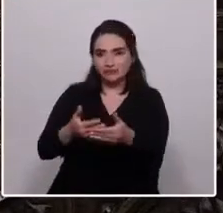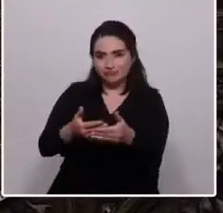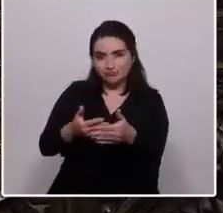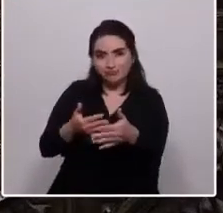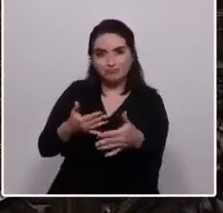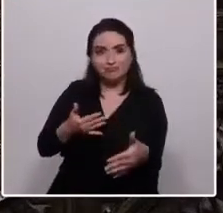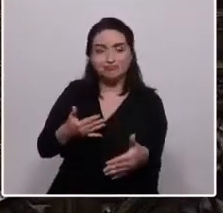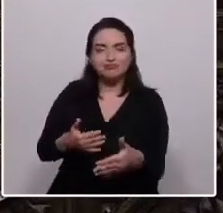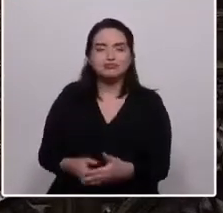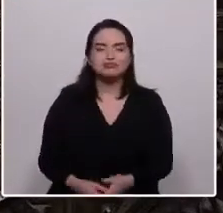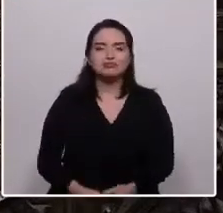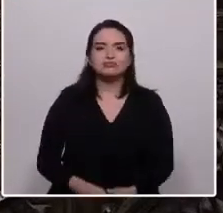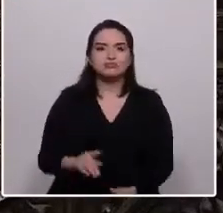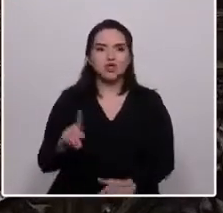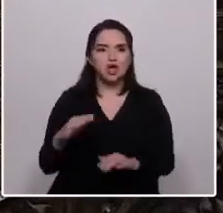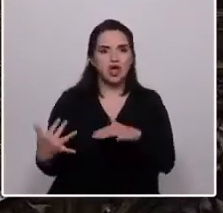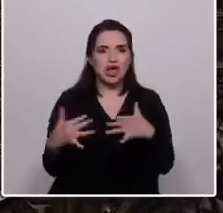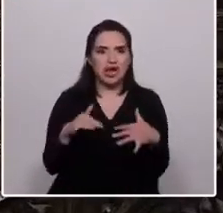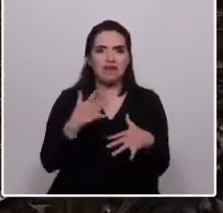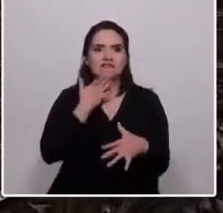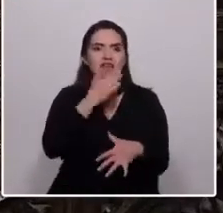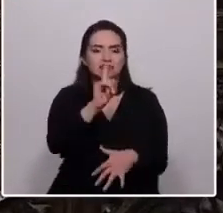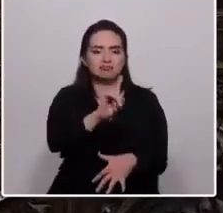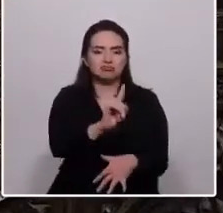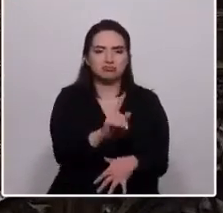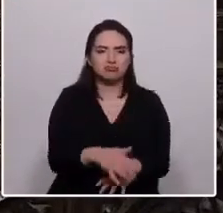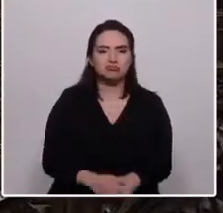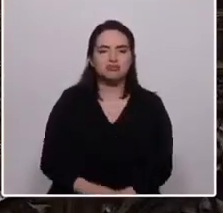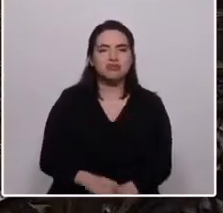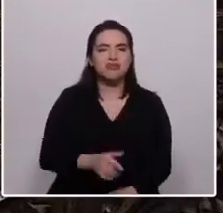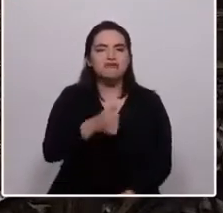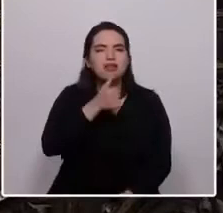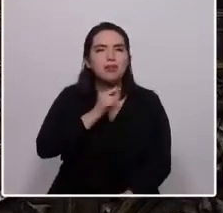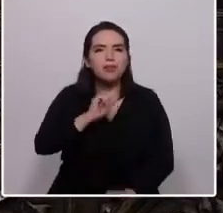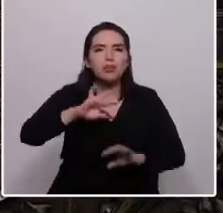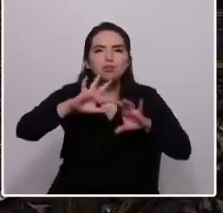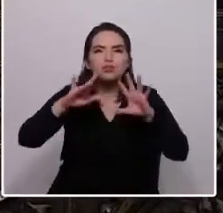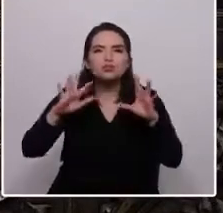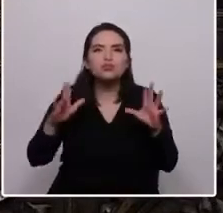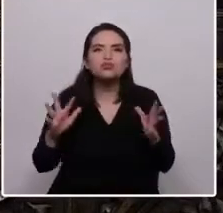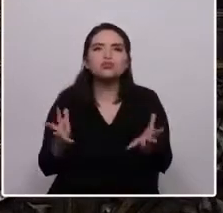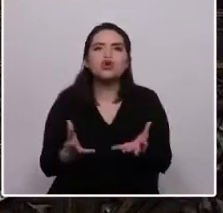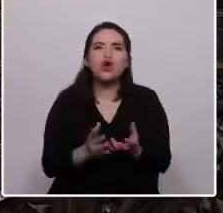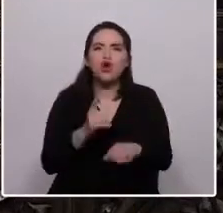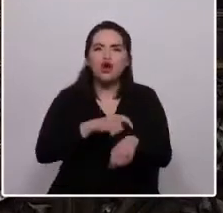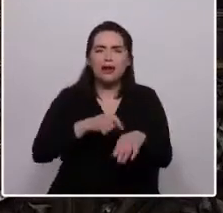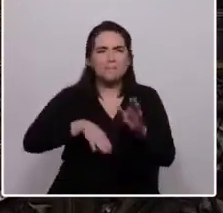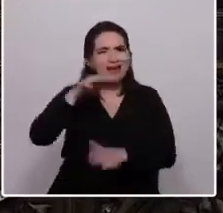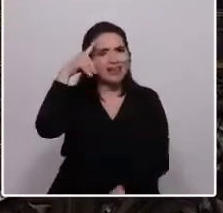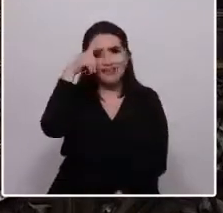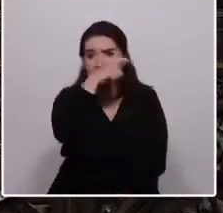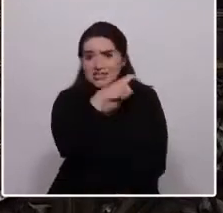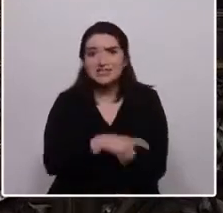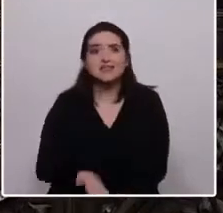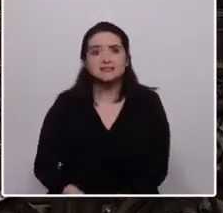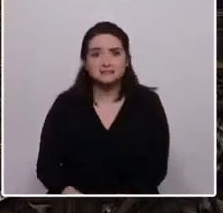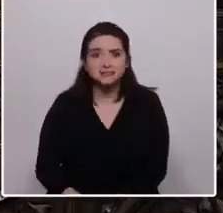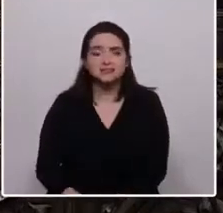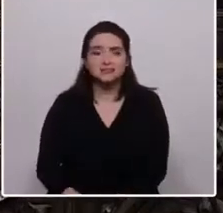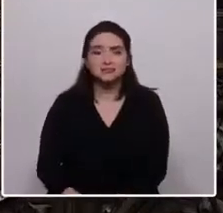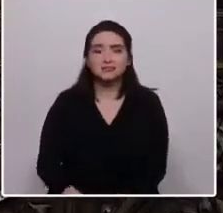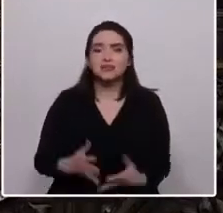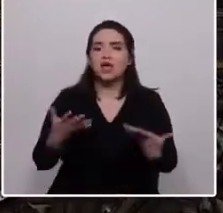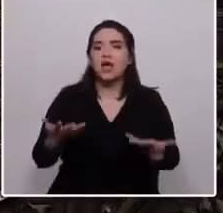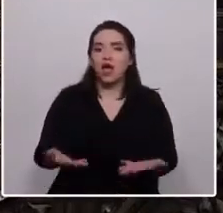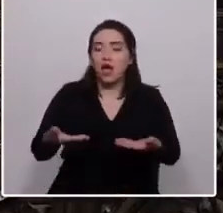ya no en medio de una guerra fría, sino que aproximándose el mundo hacia sus horas más complejas, tenemos la misión de